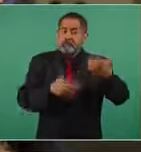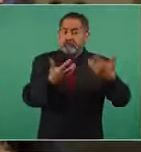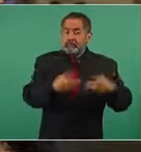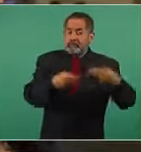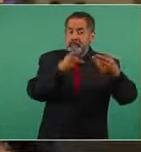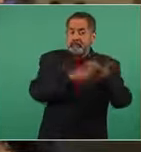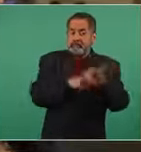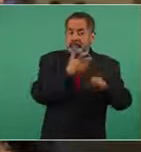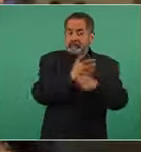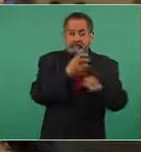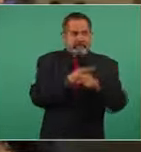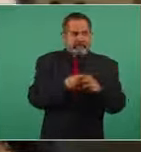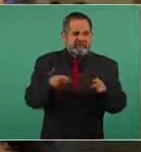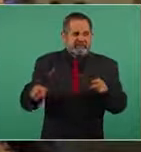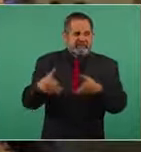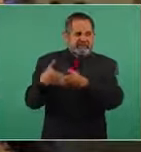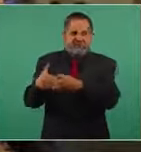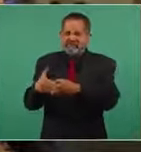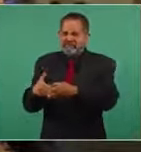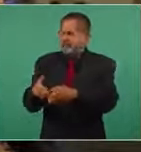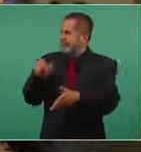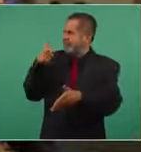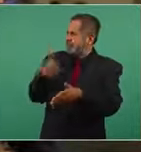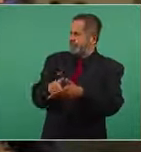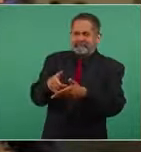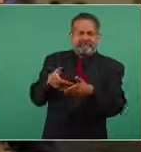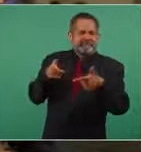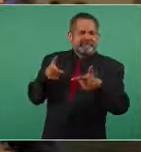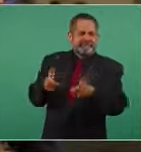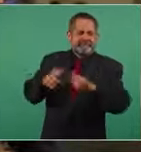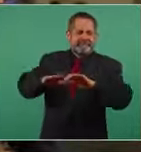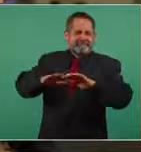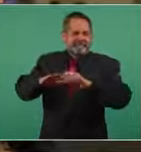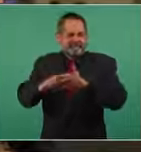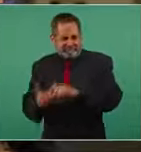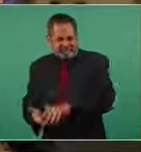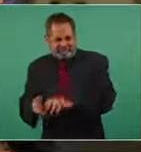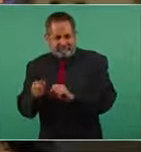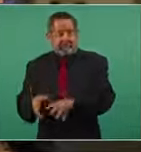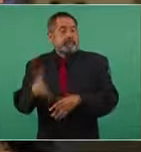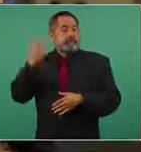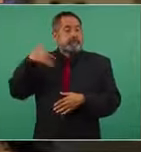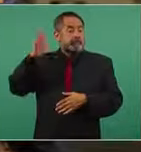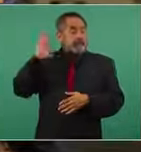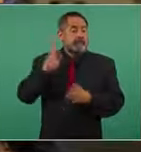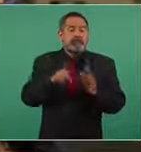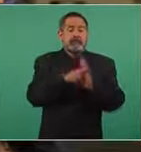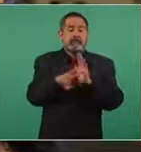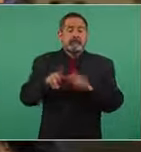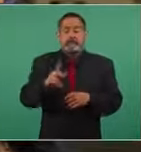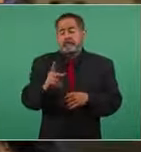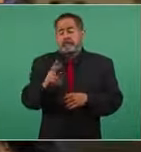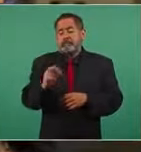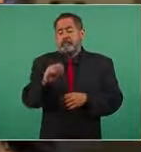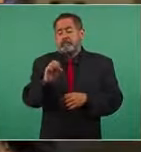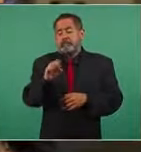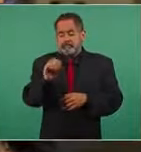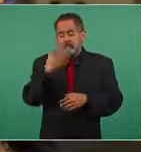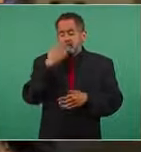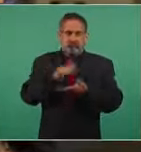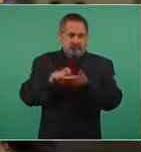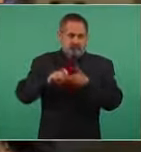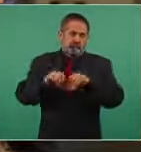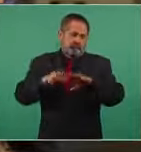Unidos la hunden. En ese entonces cuando la revista Proceso era de respeto saca un artículo y en donde